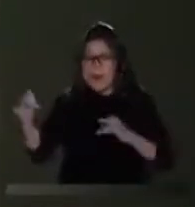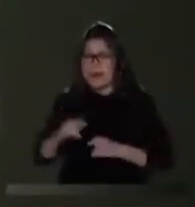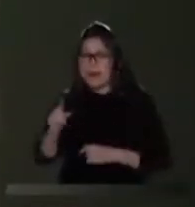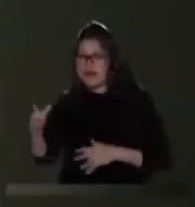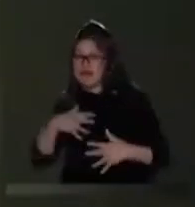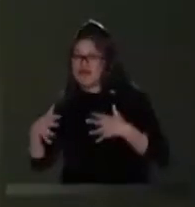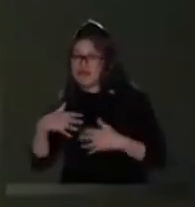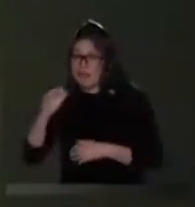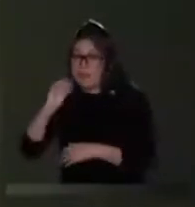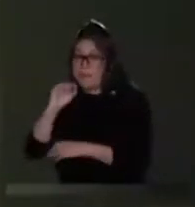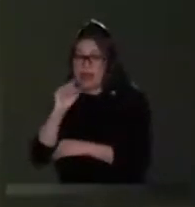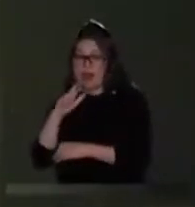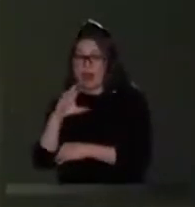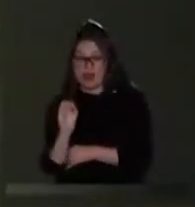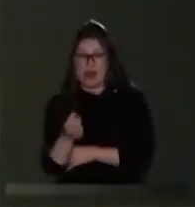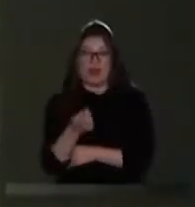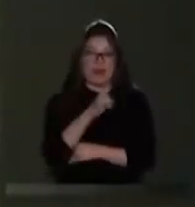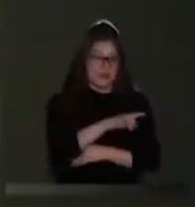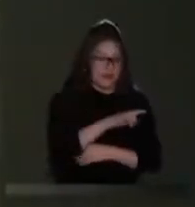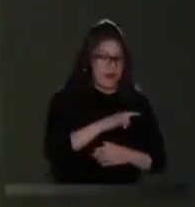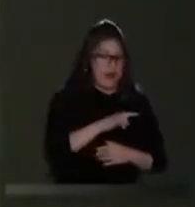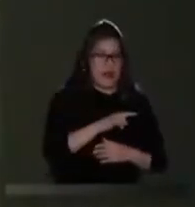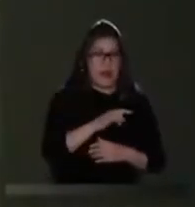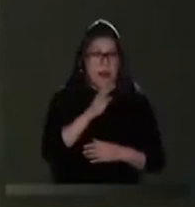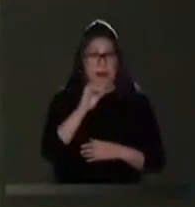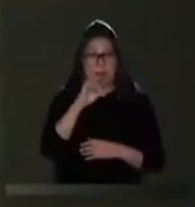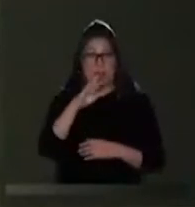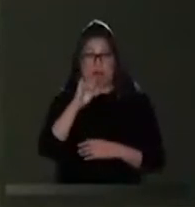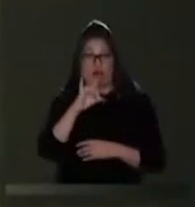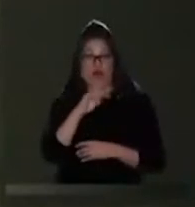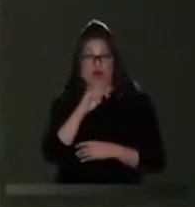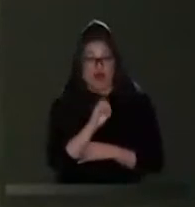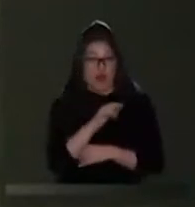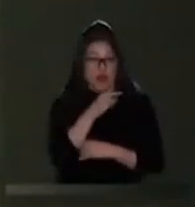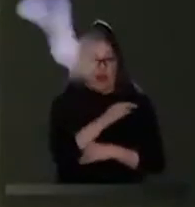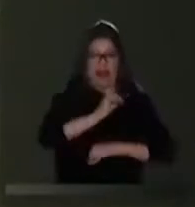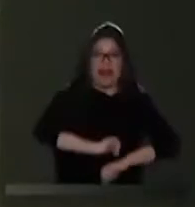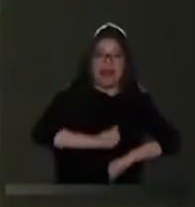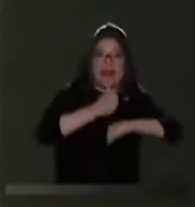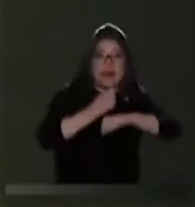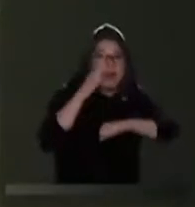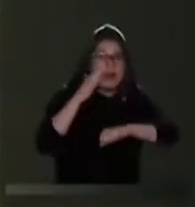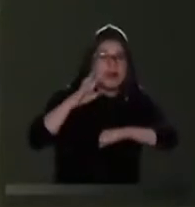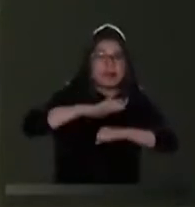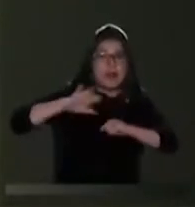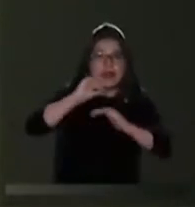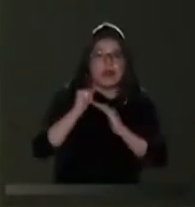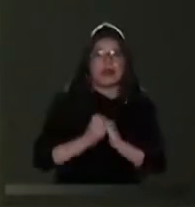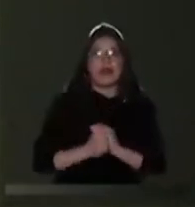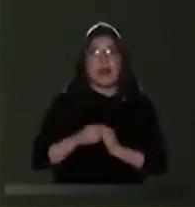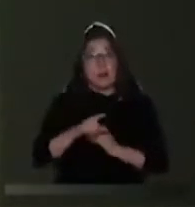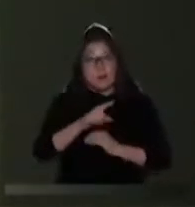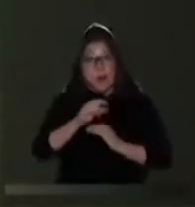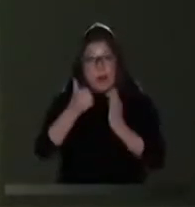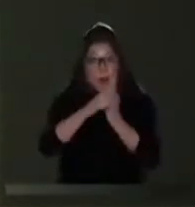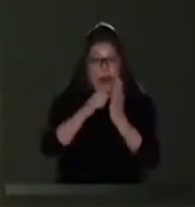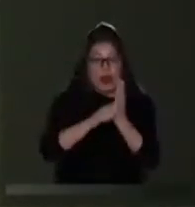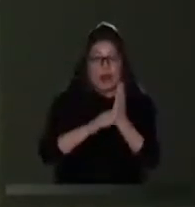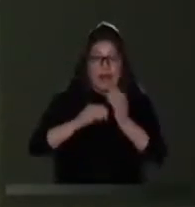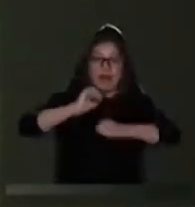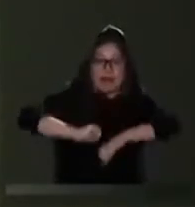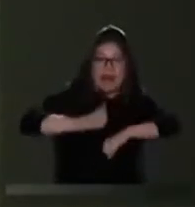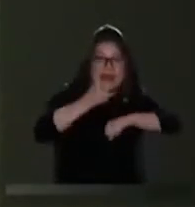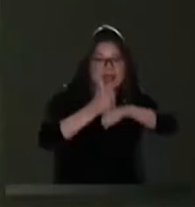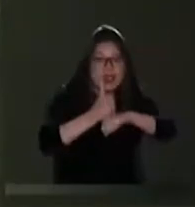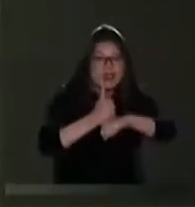Mario Ruiz y Bruno Puz Oviedo Núñez, director nacional del Programa de Dirección y Producción de Medios